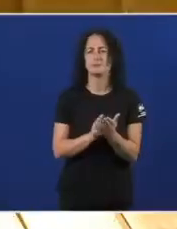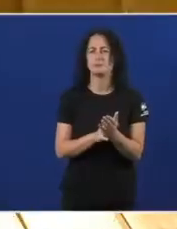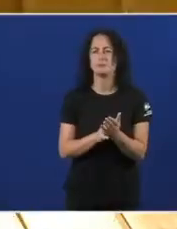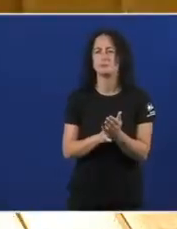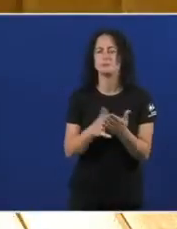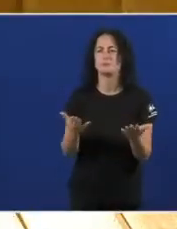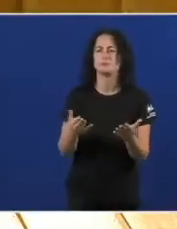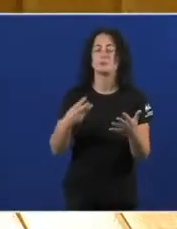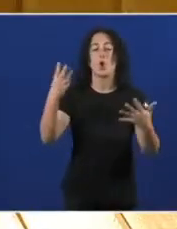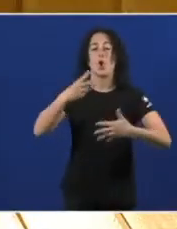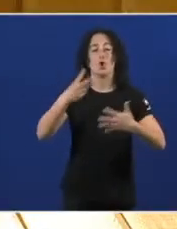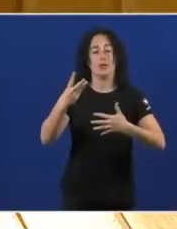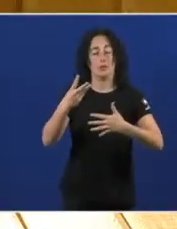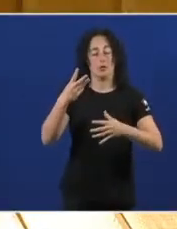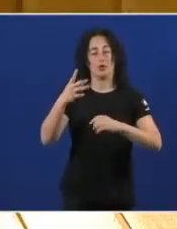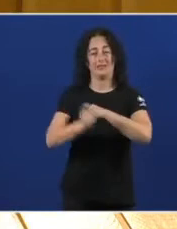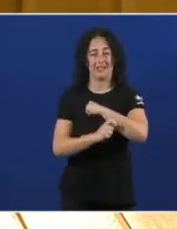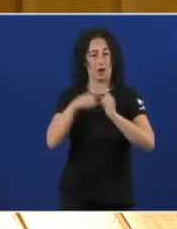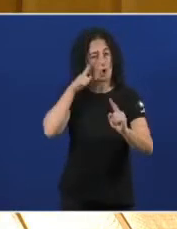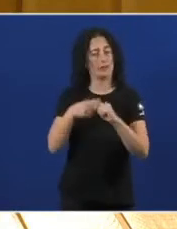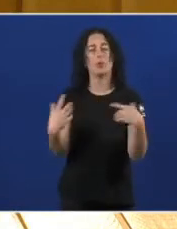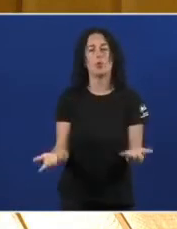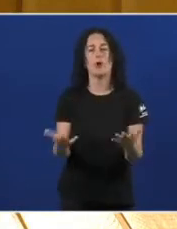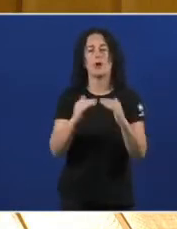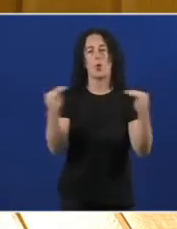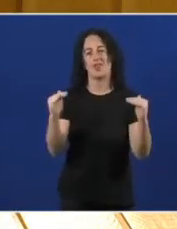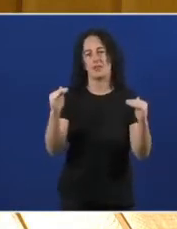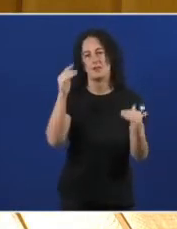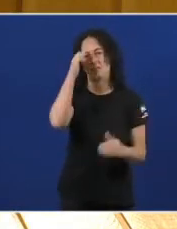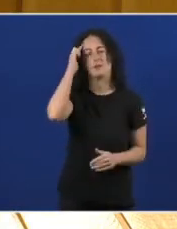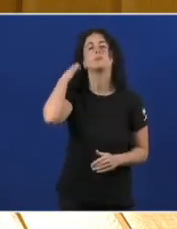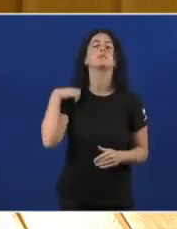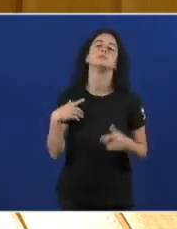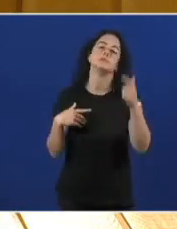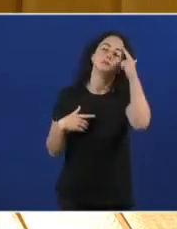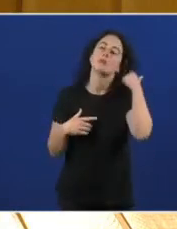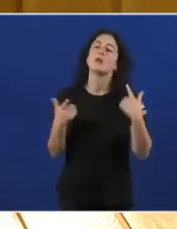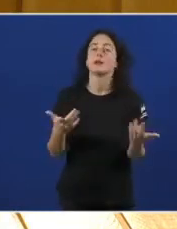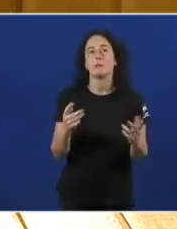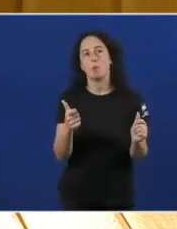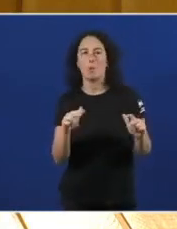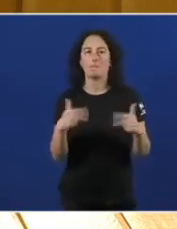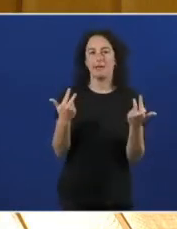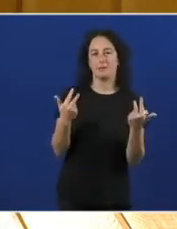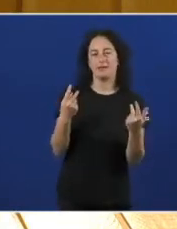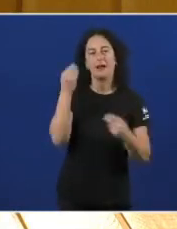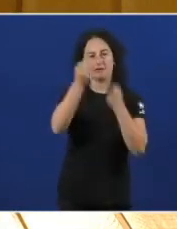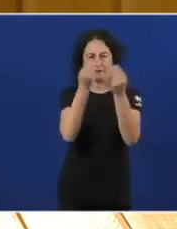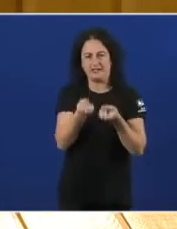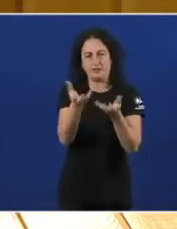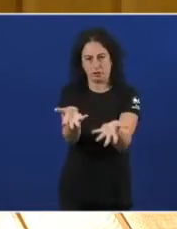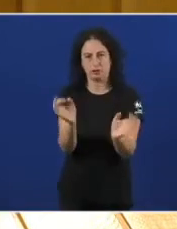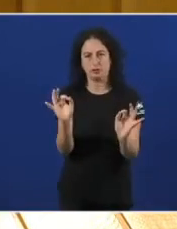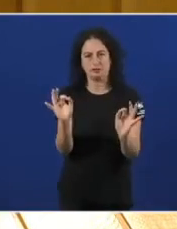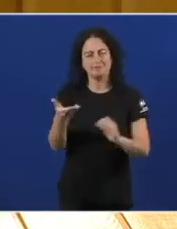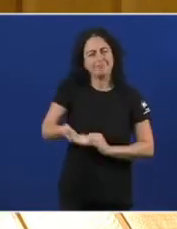Oitavo objetivo Estratéxico É a igualdade E aquí Permítame Facer unha reflexión Sobre